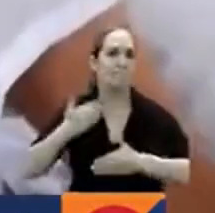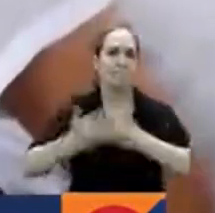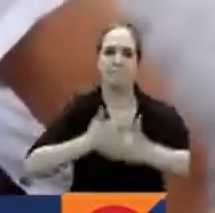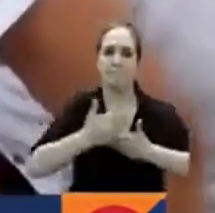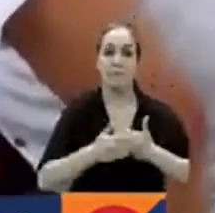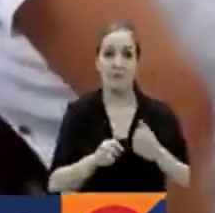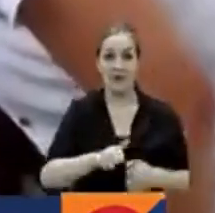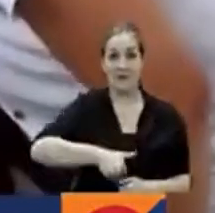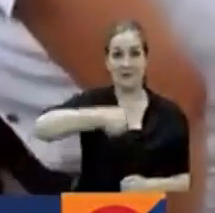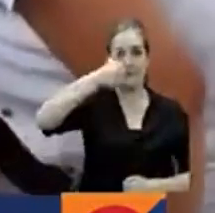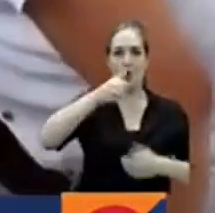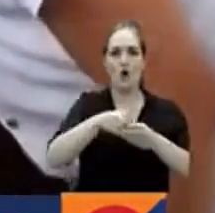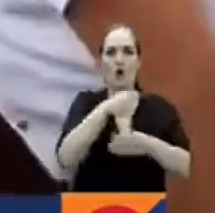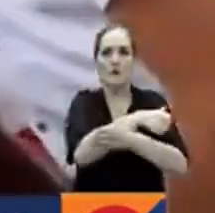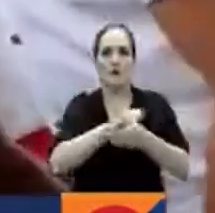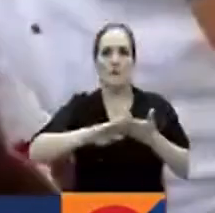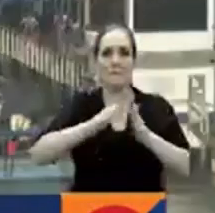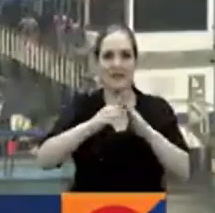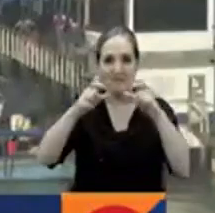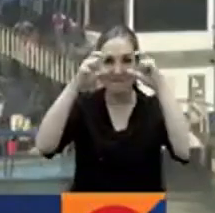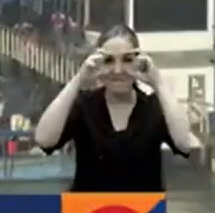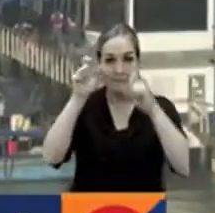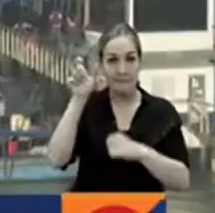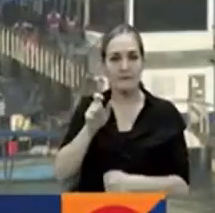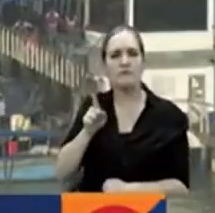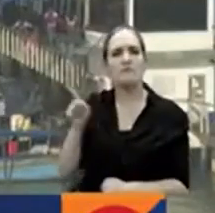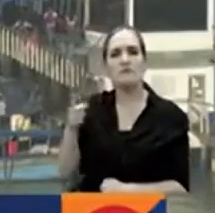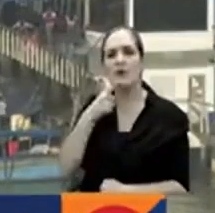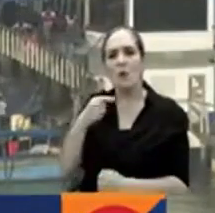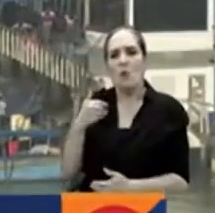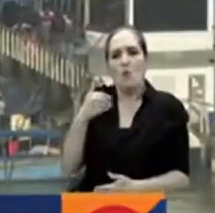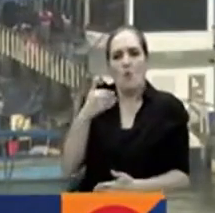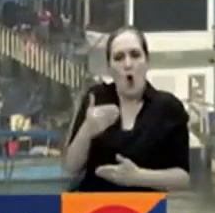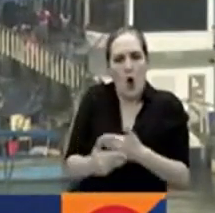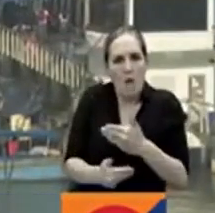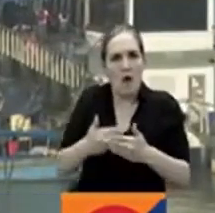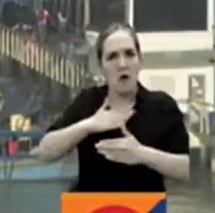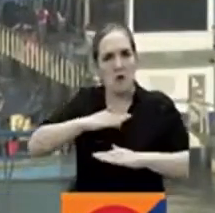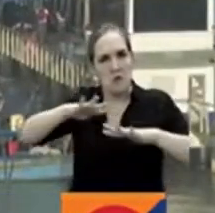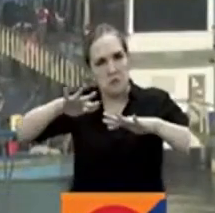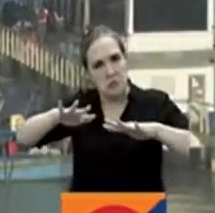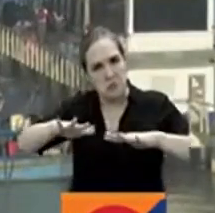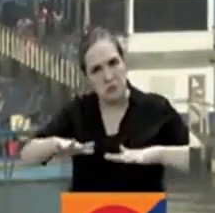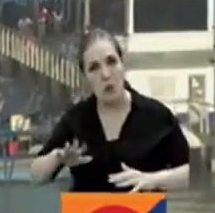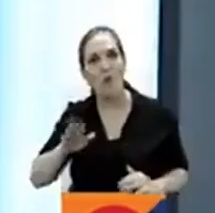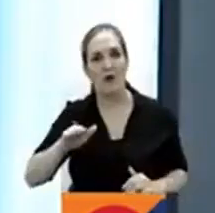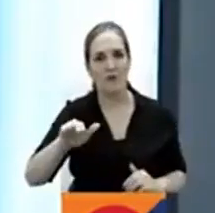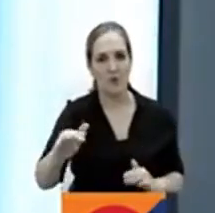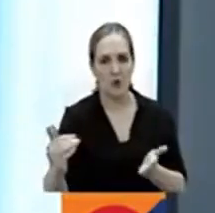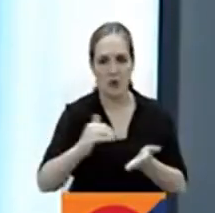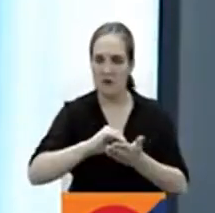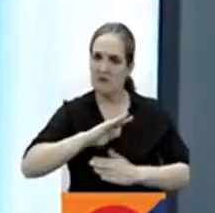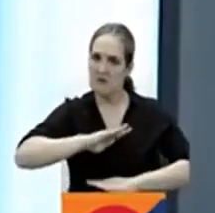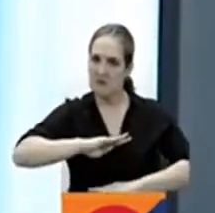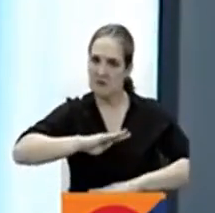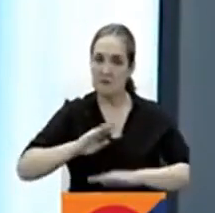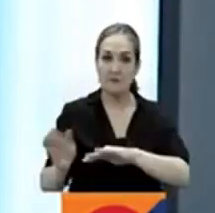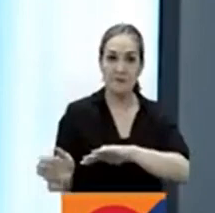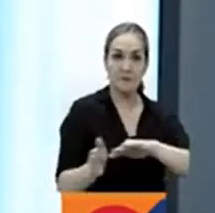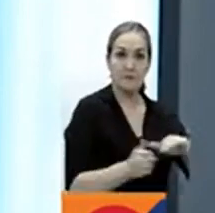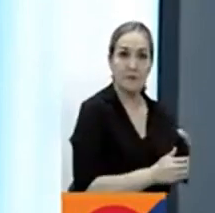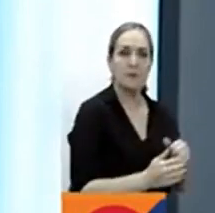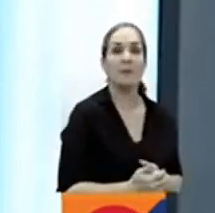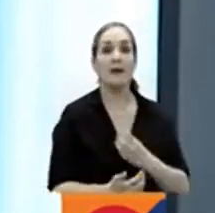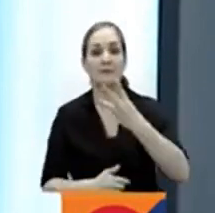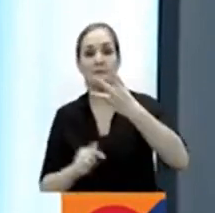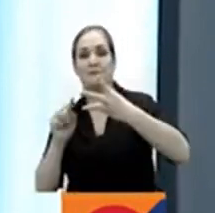Comisionado para la Paz, con estos acercamientos de a poco retorna la tranquilidad a las comunas de Buenaventura. El tercer frente de